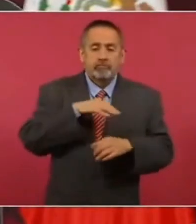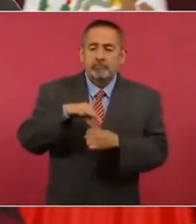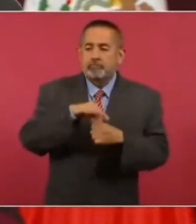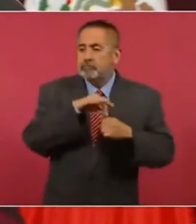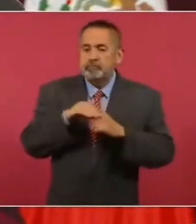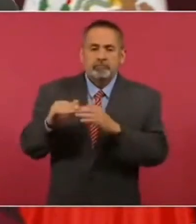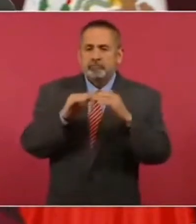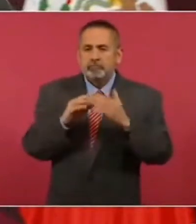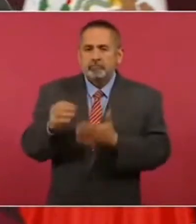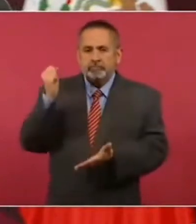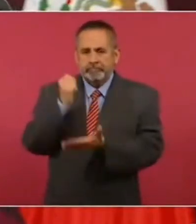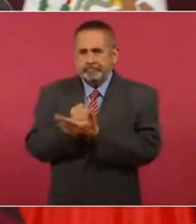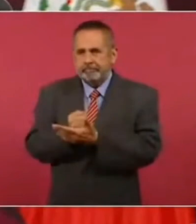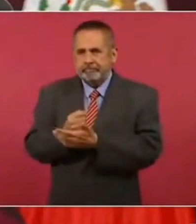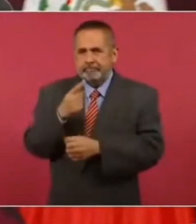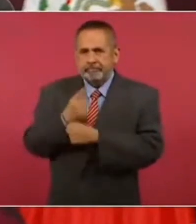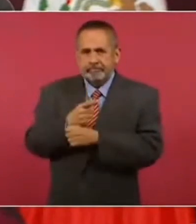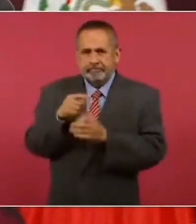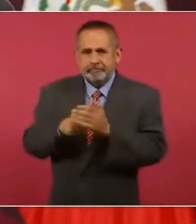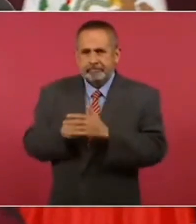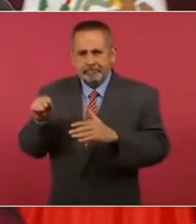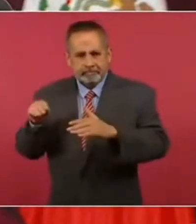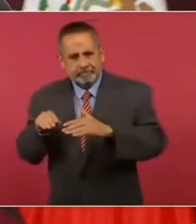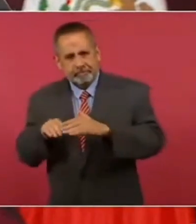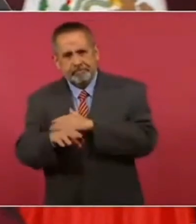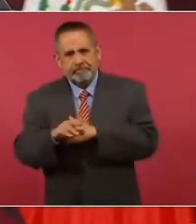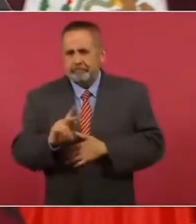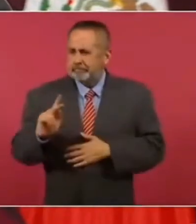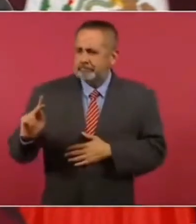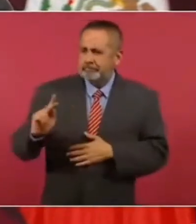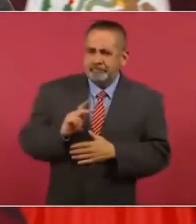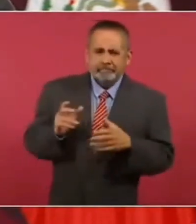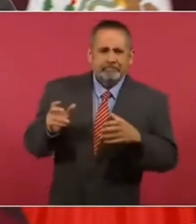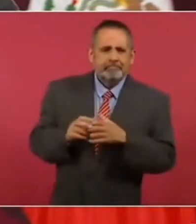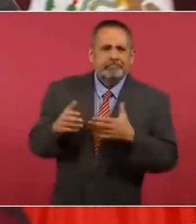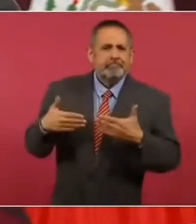En primer lugar, paisano panameño.